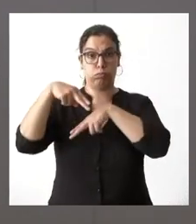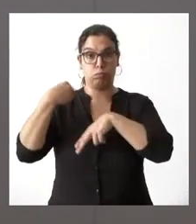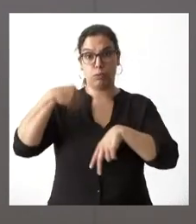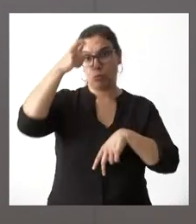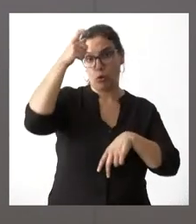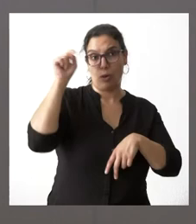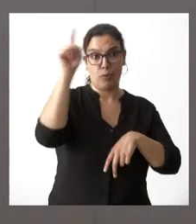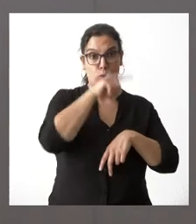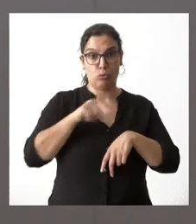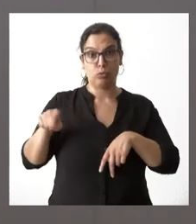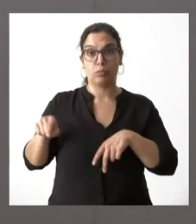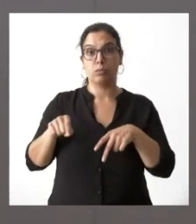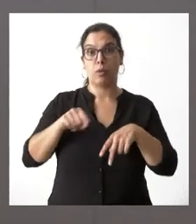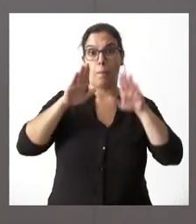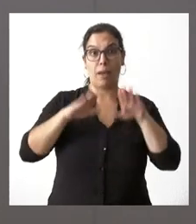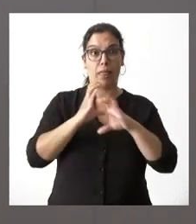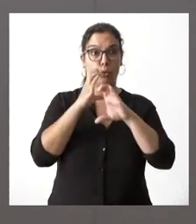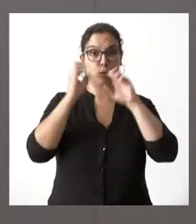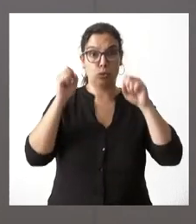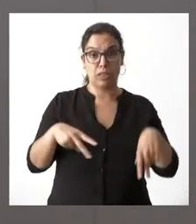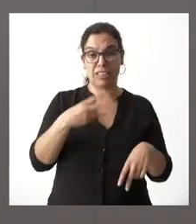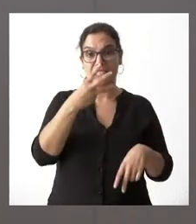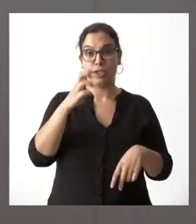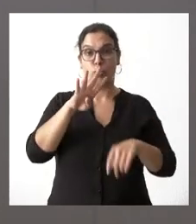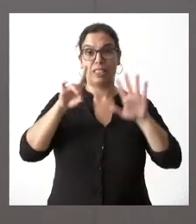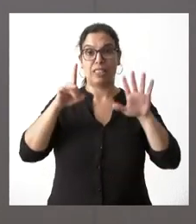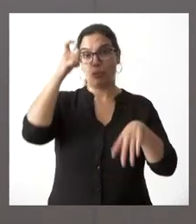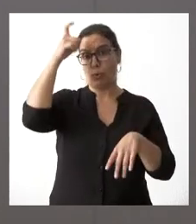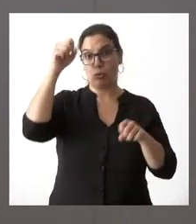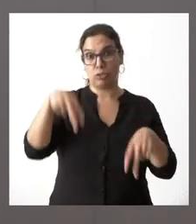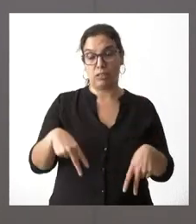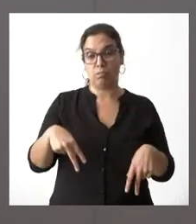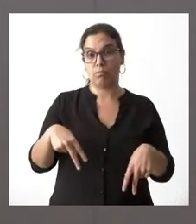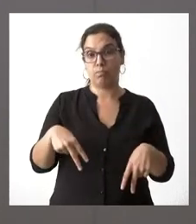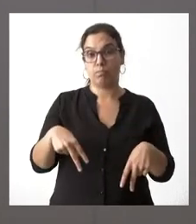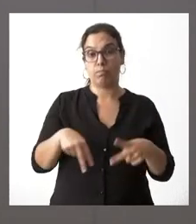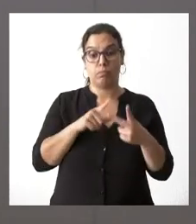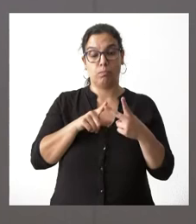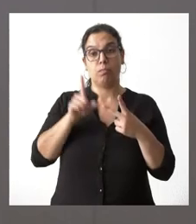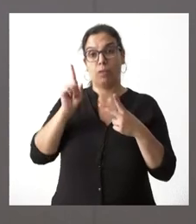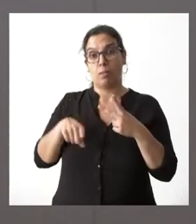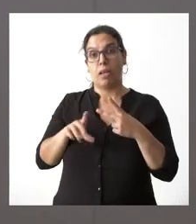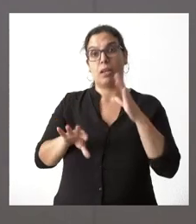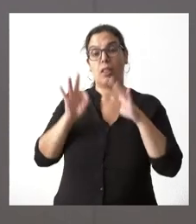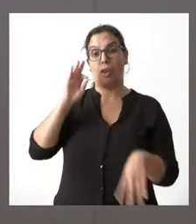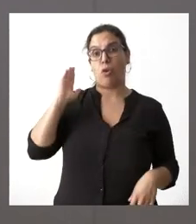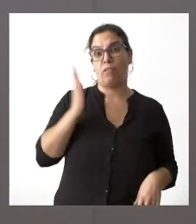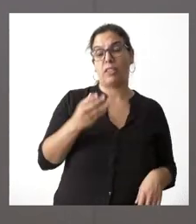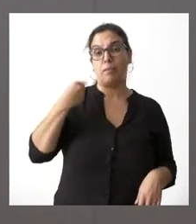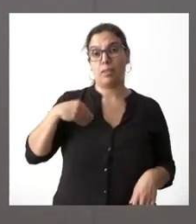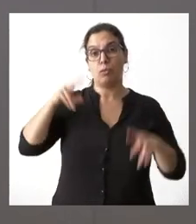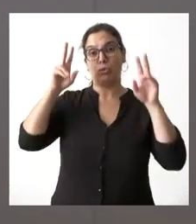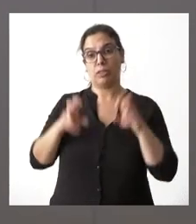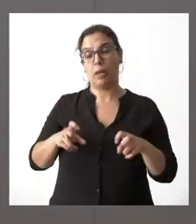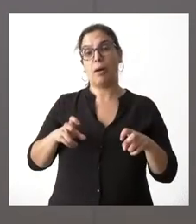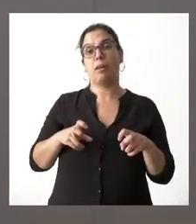territorio paradas de autobuses en 346 municipios de nuestra comunidad autónoma y todo lo que tiene que ver con el perjuicio que el